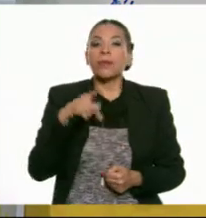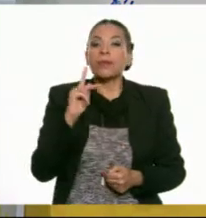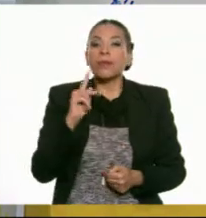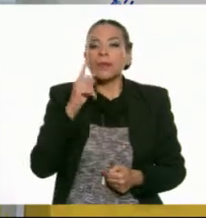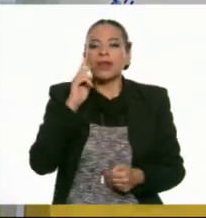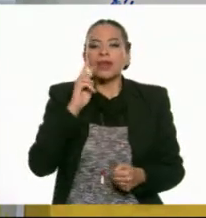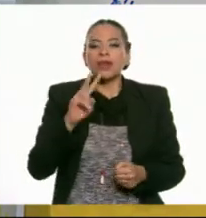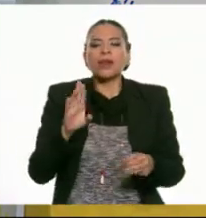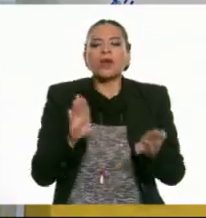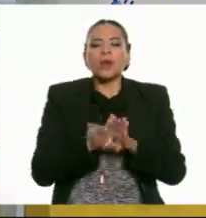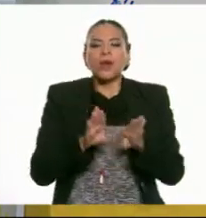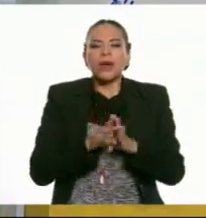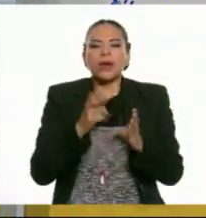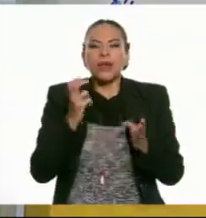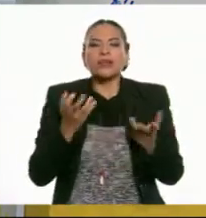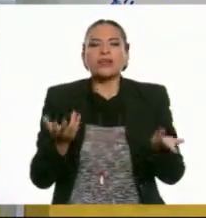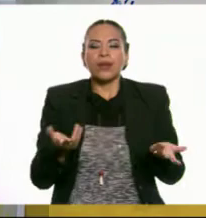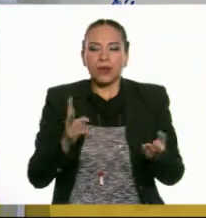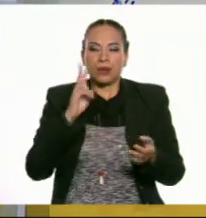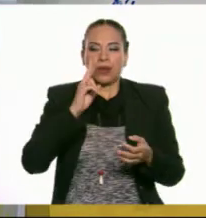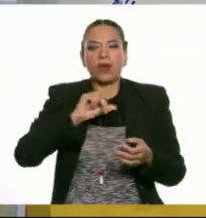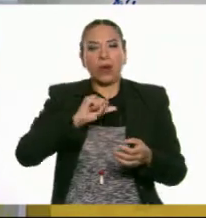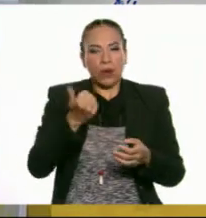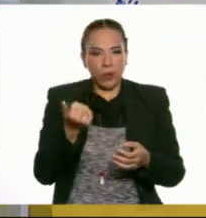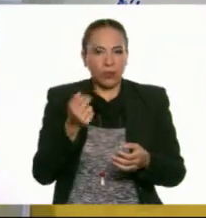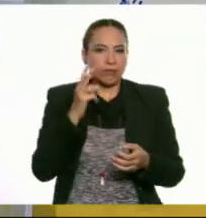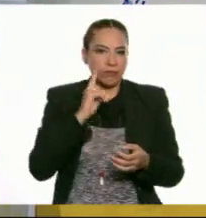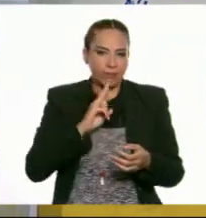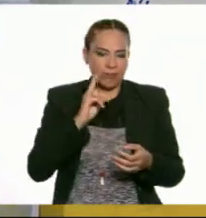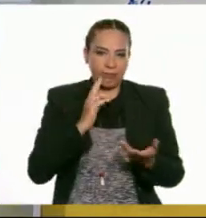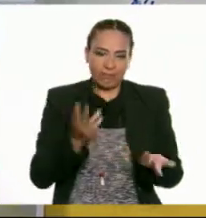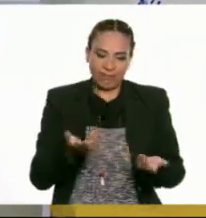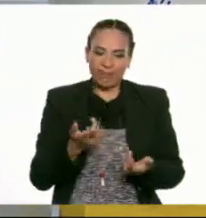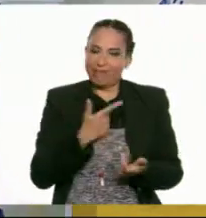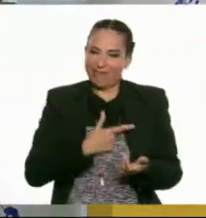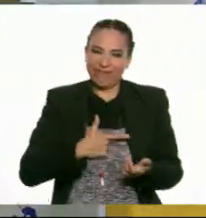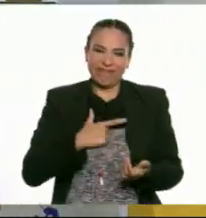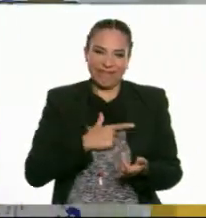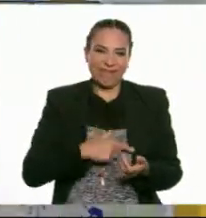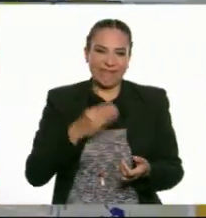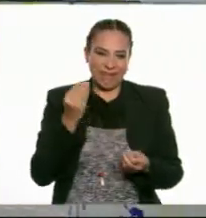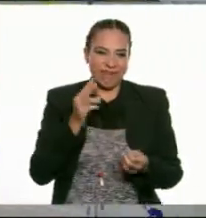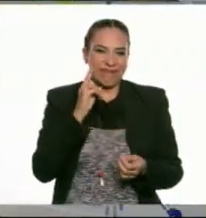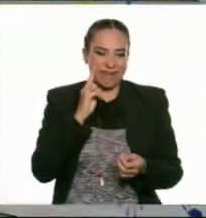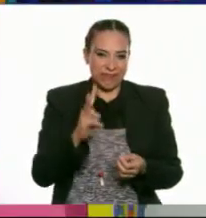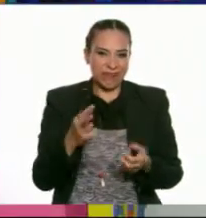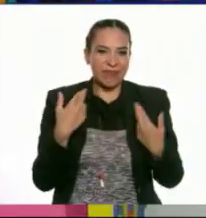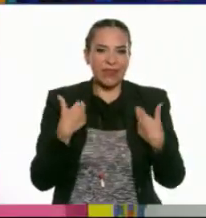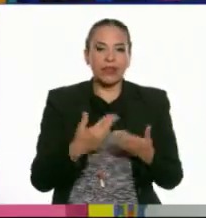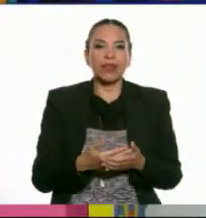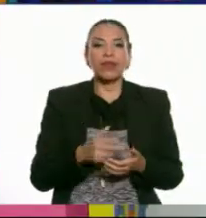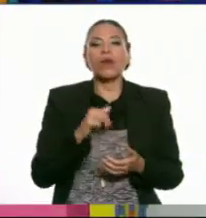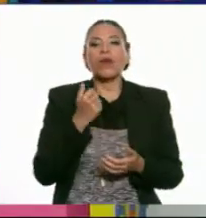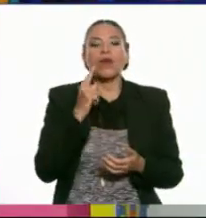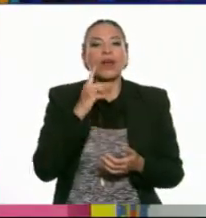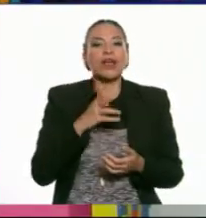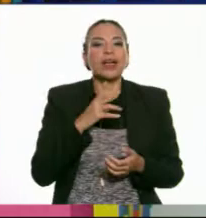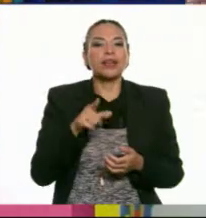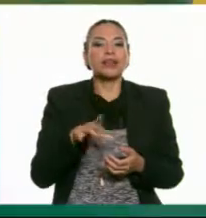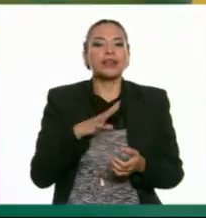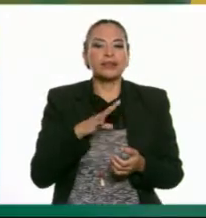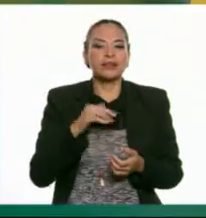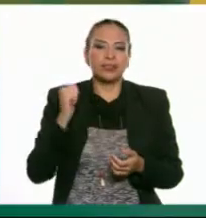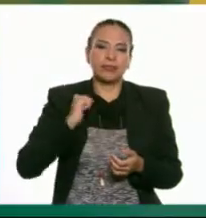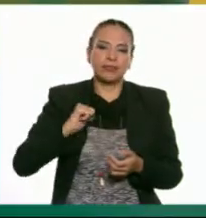para ver cómo es esto, vamos a hacer otro experimento. Sí. Y nos encantan los experimentos, profe. Tenemos aquí unos audífonos